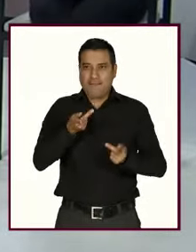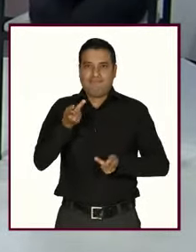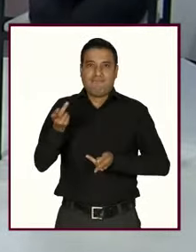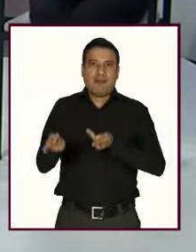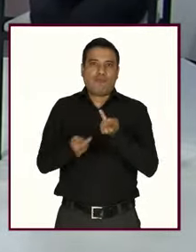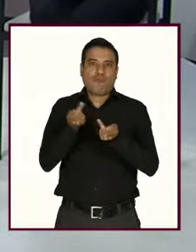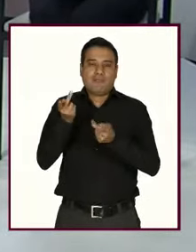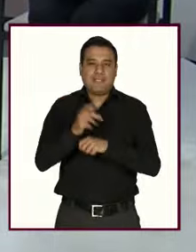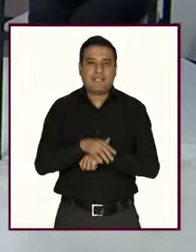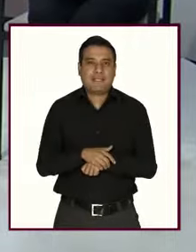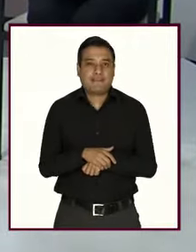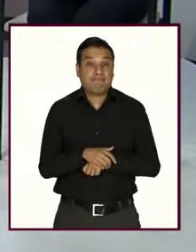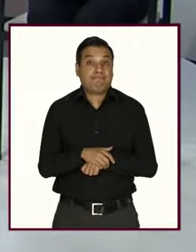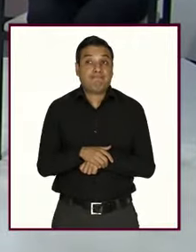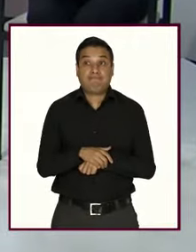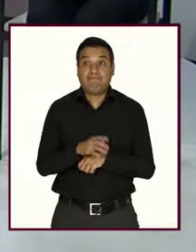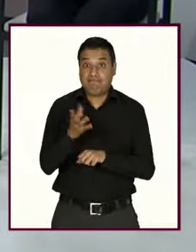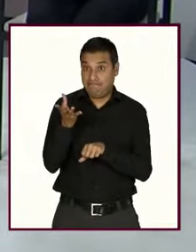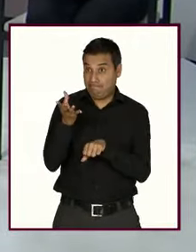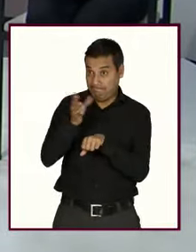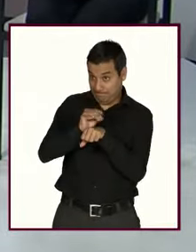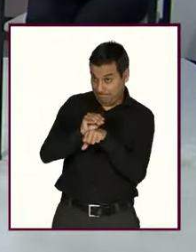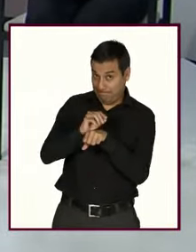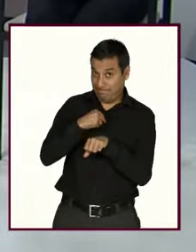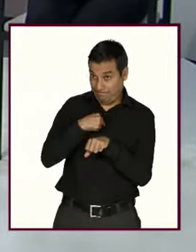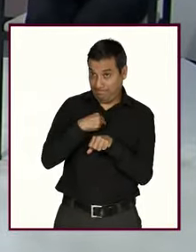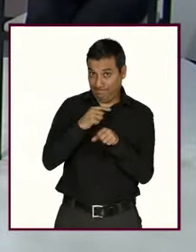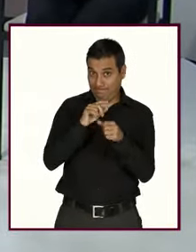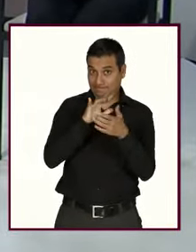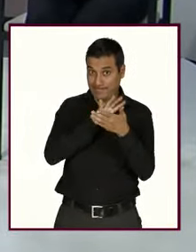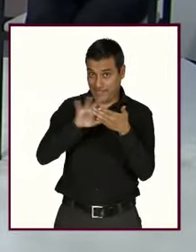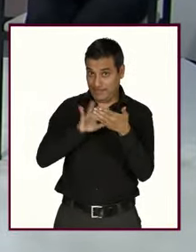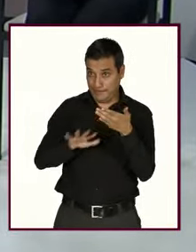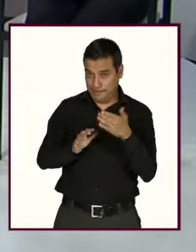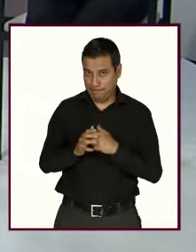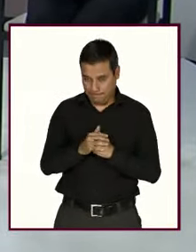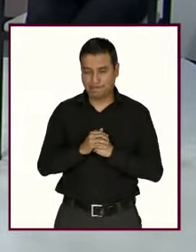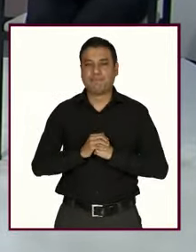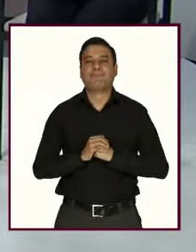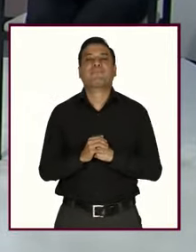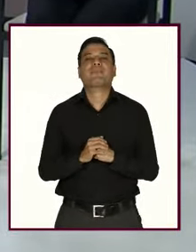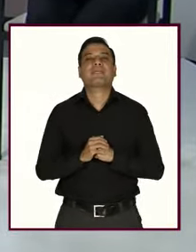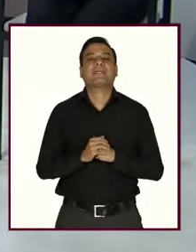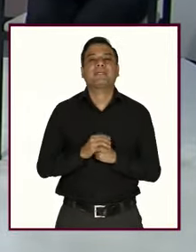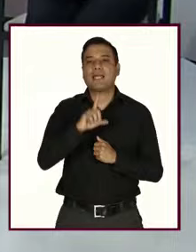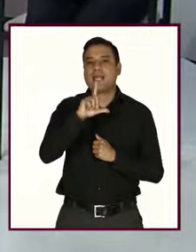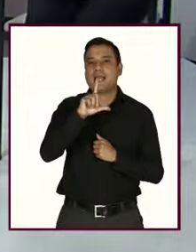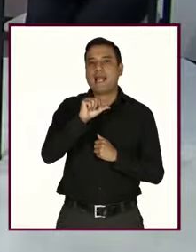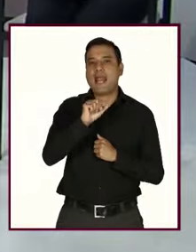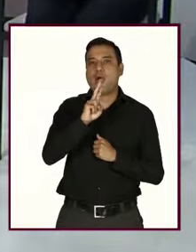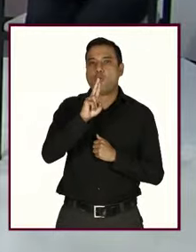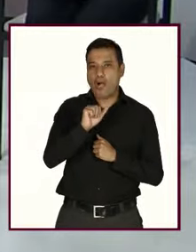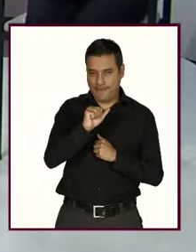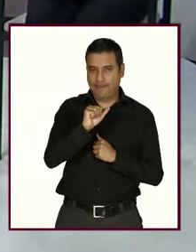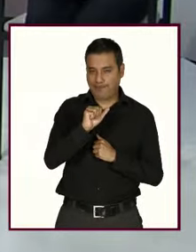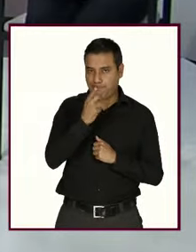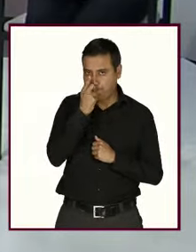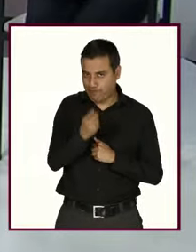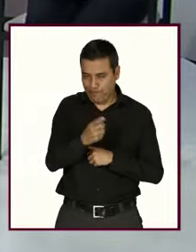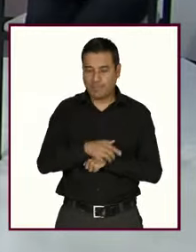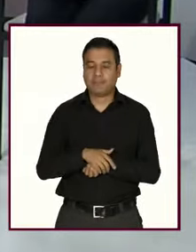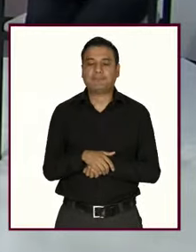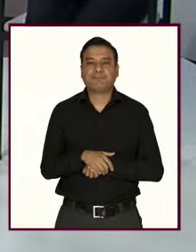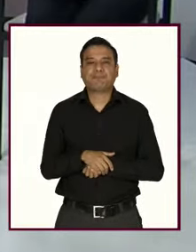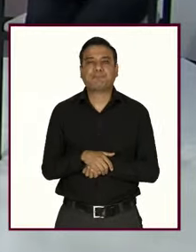nuestro público y si me permiten vamos a comenzar con ellas vamos a darles lectura dice Laura Peredo Rocio